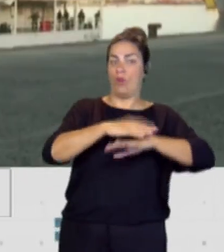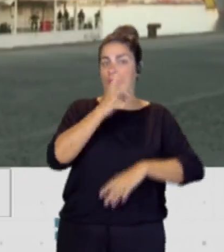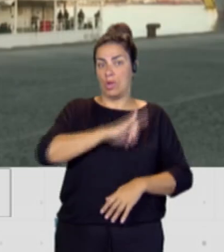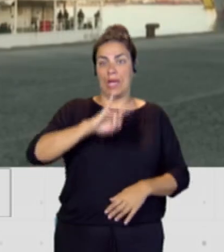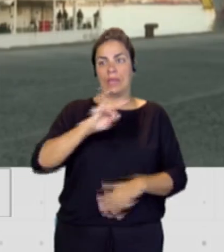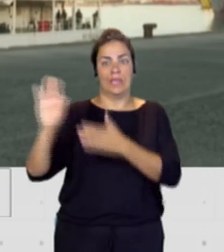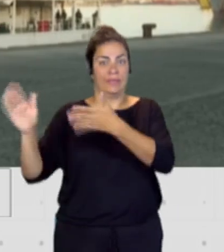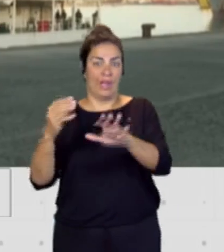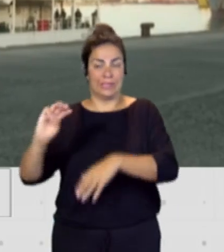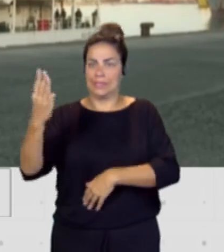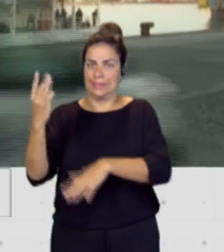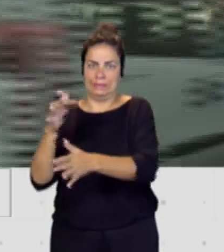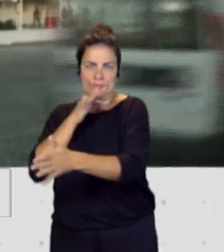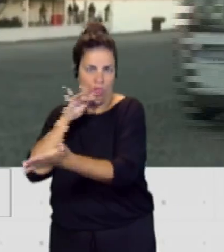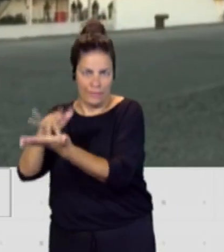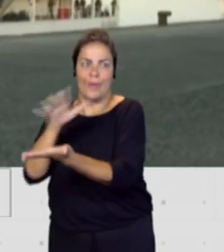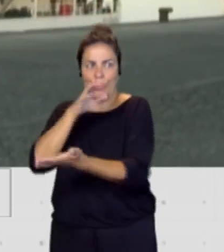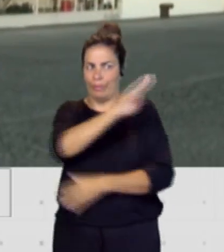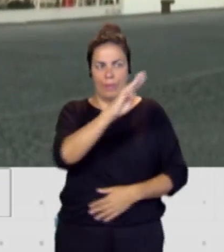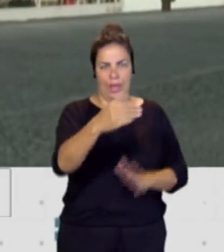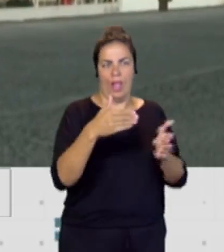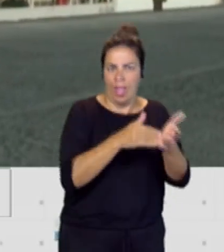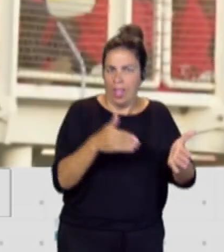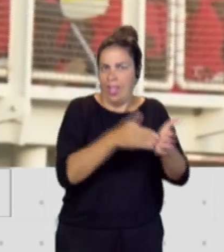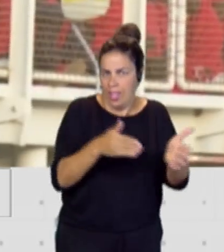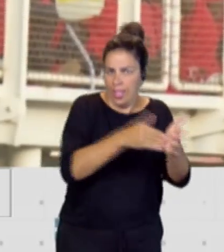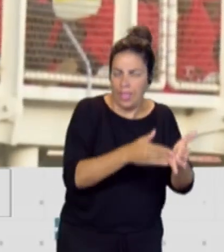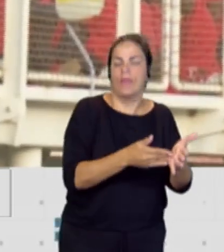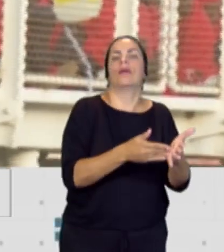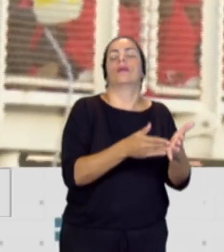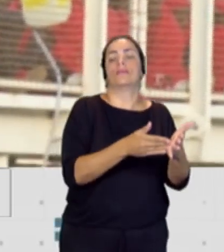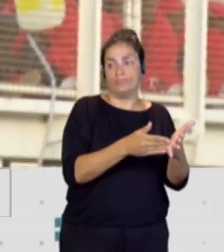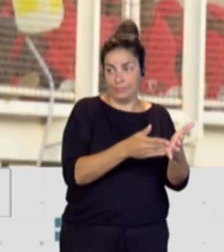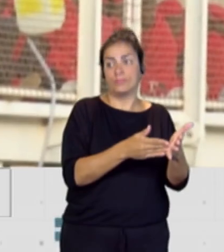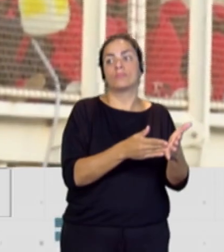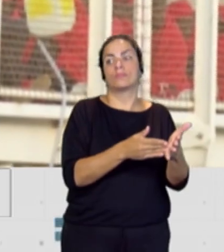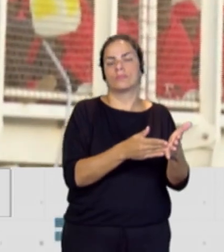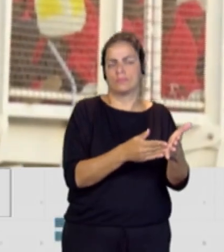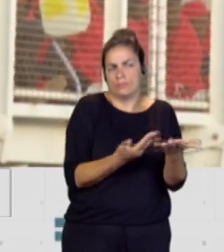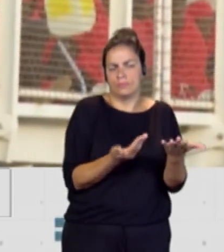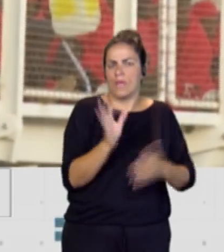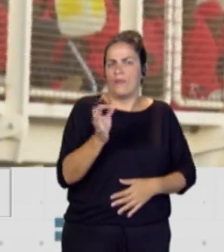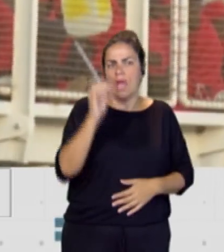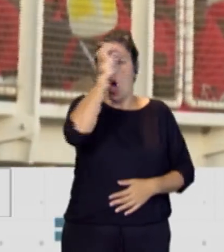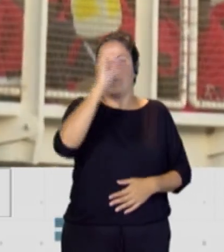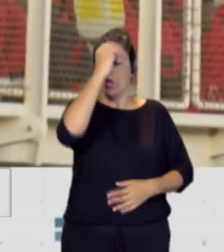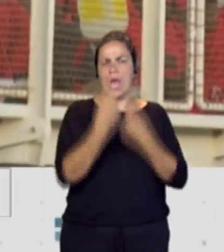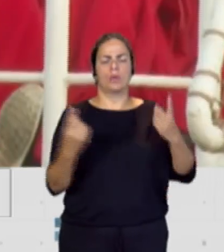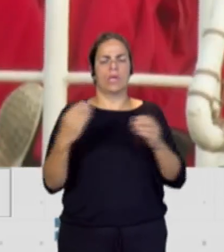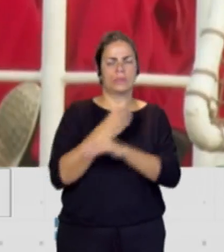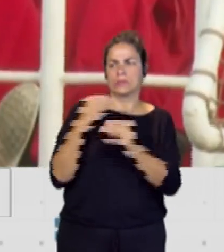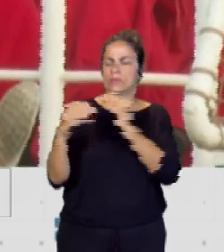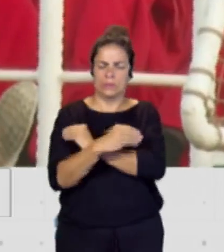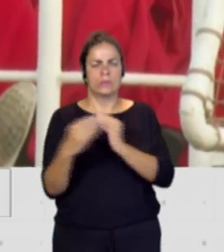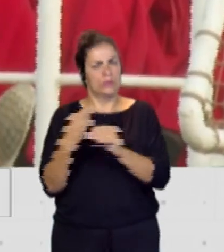aún no hemos llegado por el torpedeo del Partido Popular pues hay posiciones distintas pero sabemos que